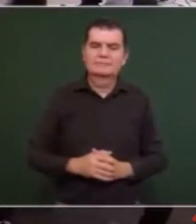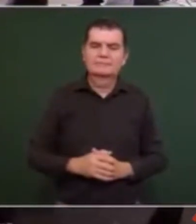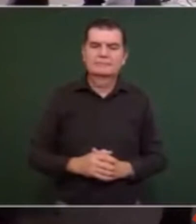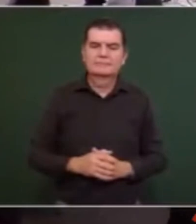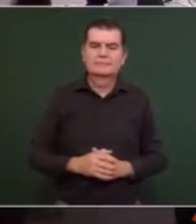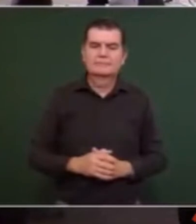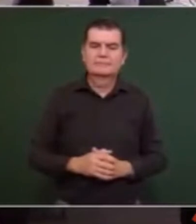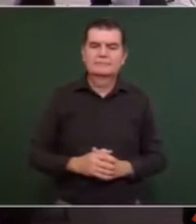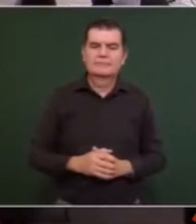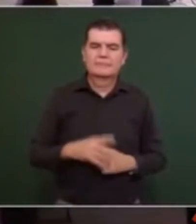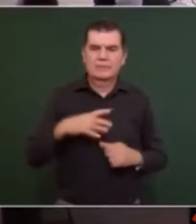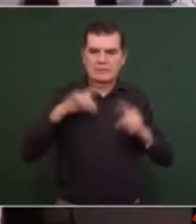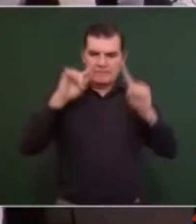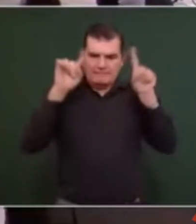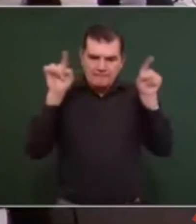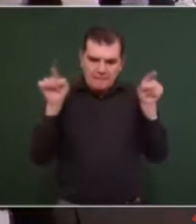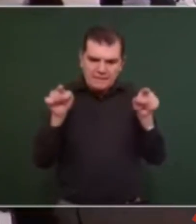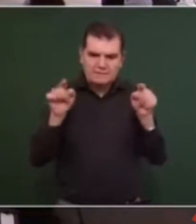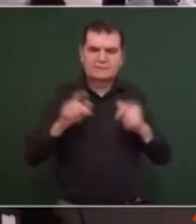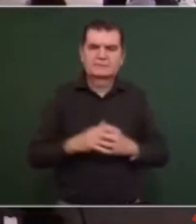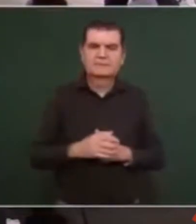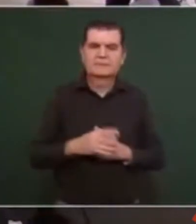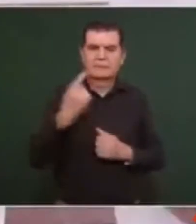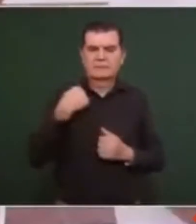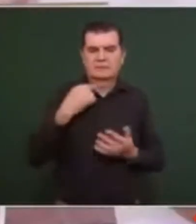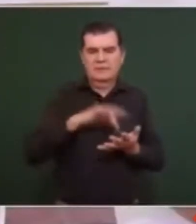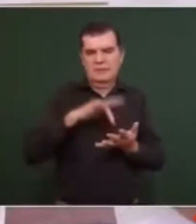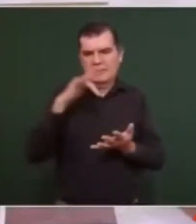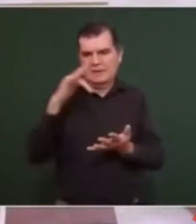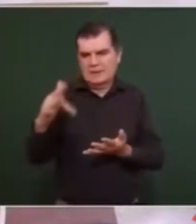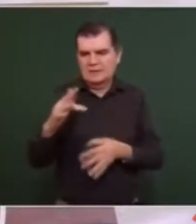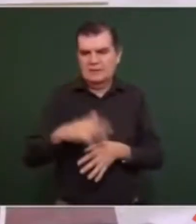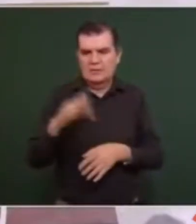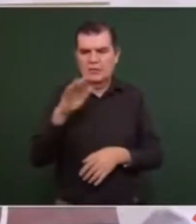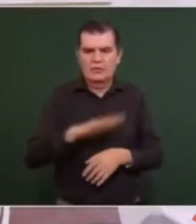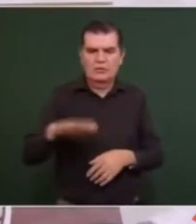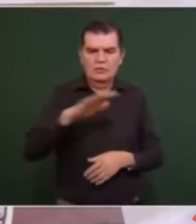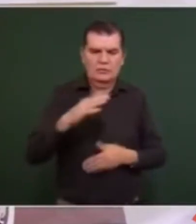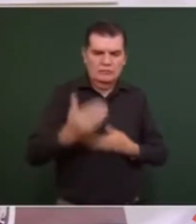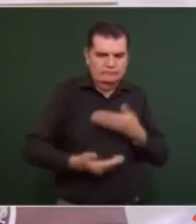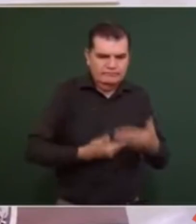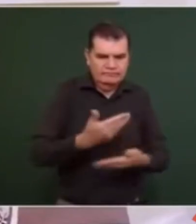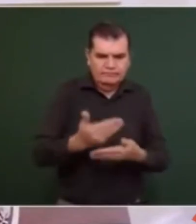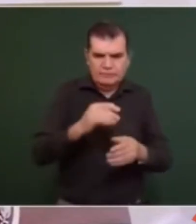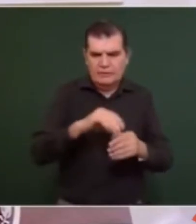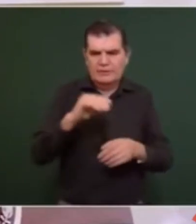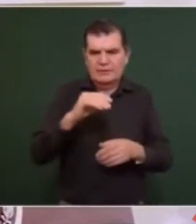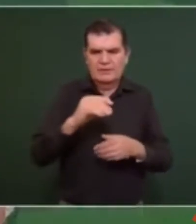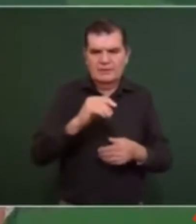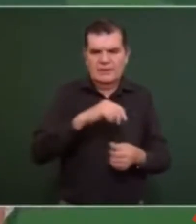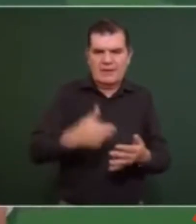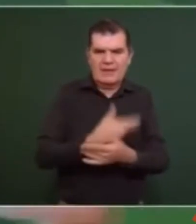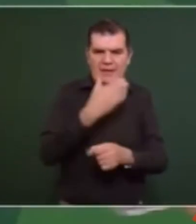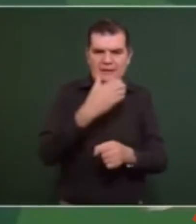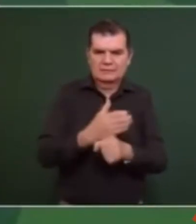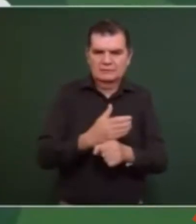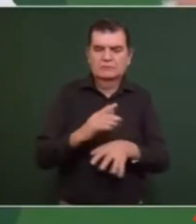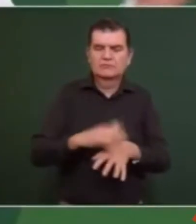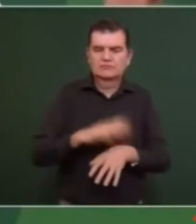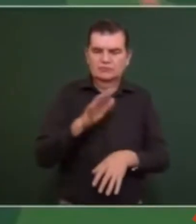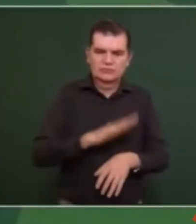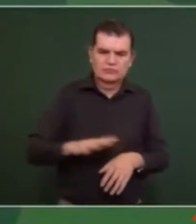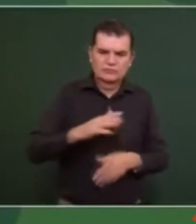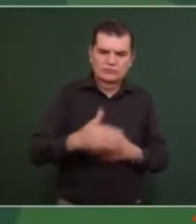Hago un paréntesis para agradecer a todos los servidores de la nación porque